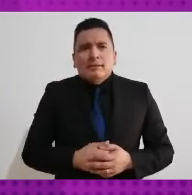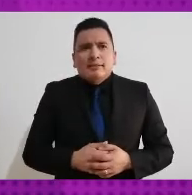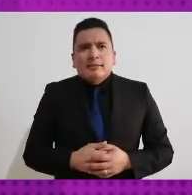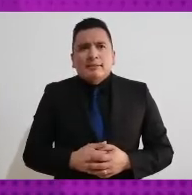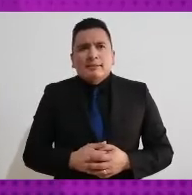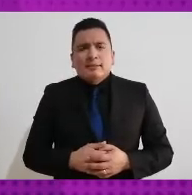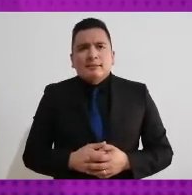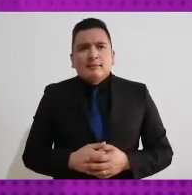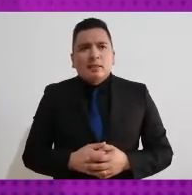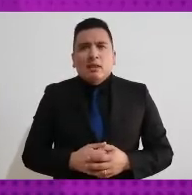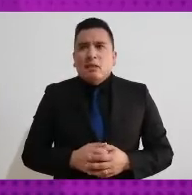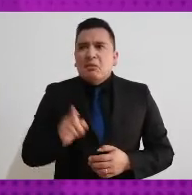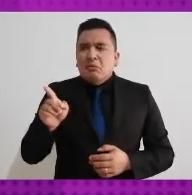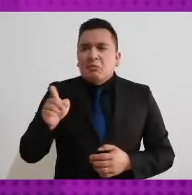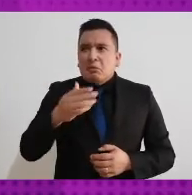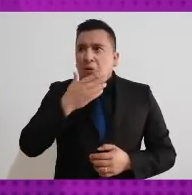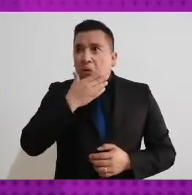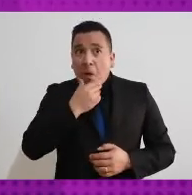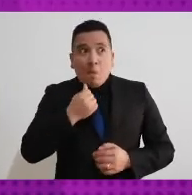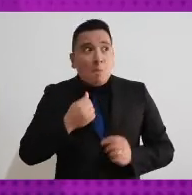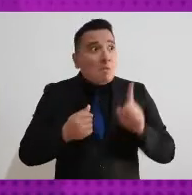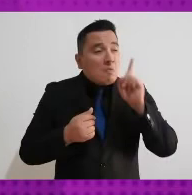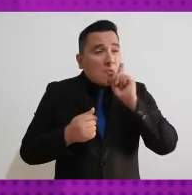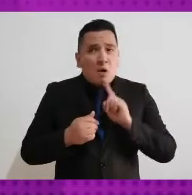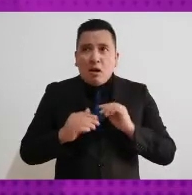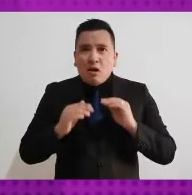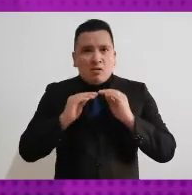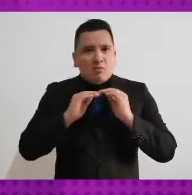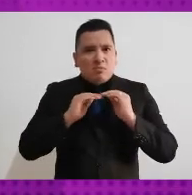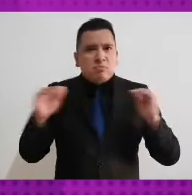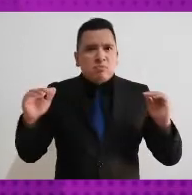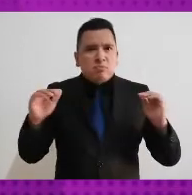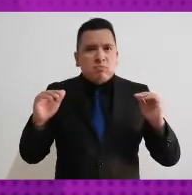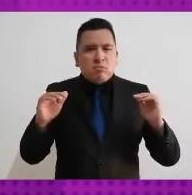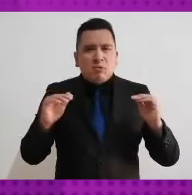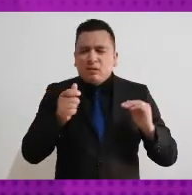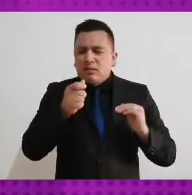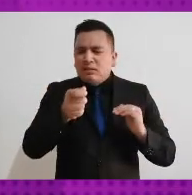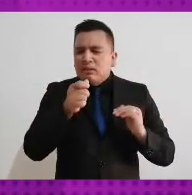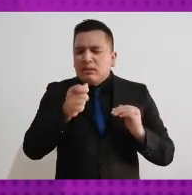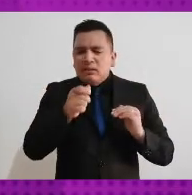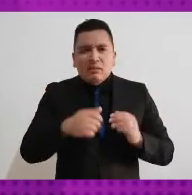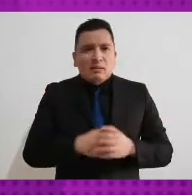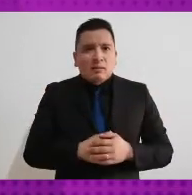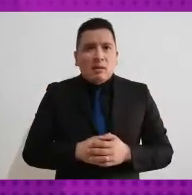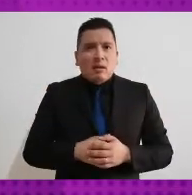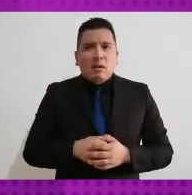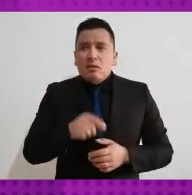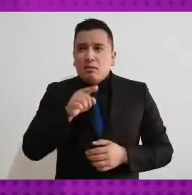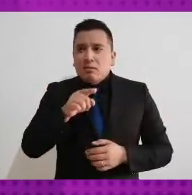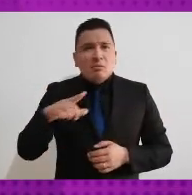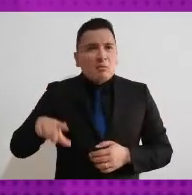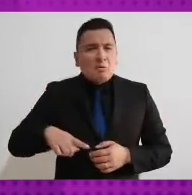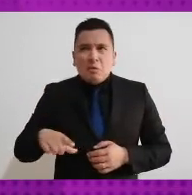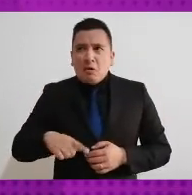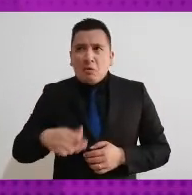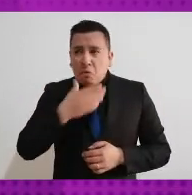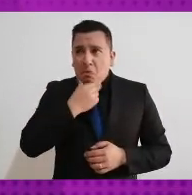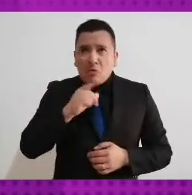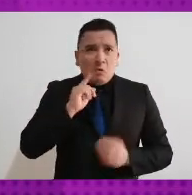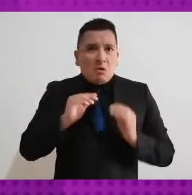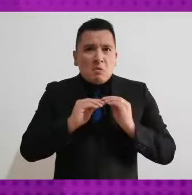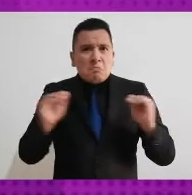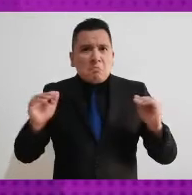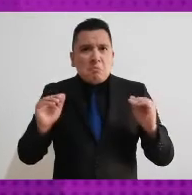qué es la paridad, en qué consiste la democracia paritaria y en qué situación se encuentra esta en nuestro